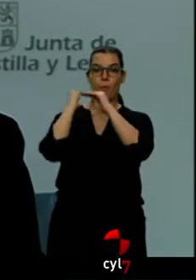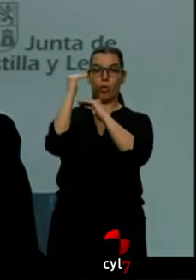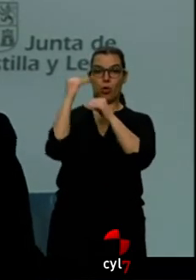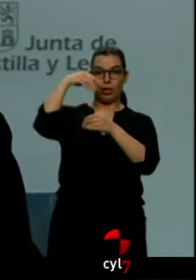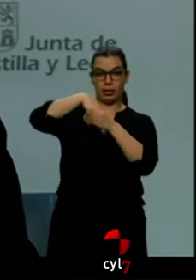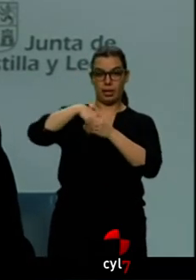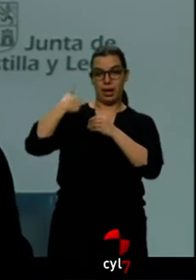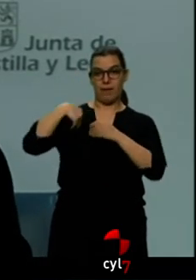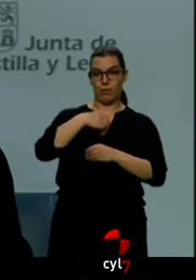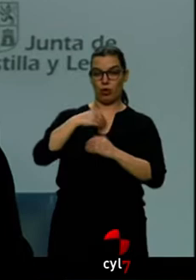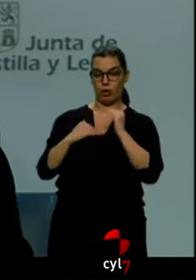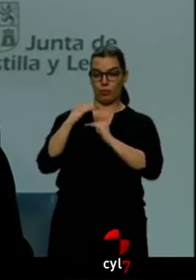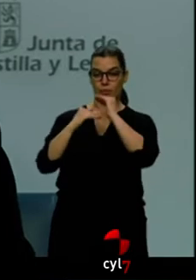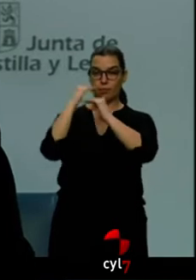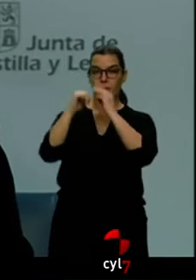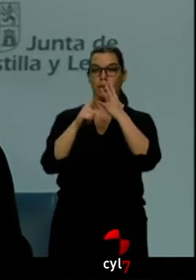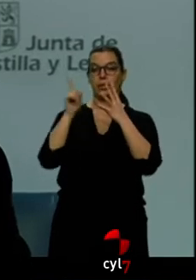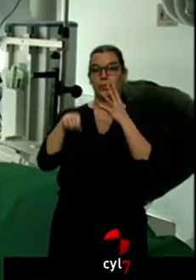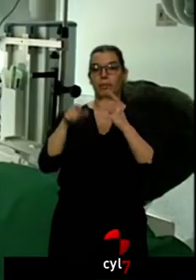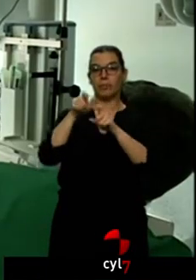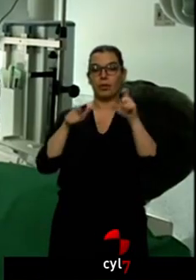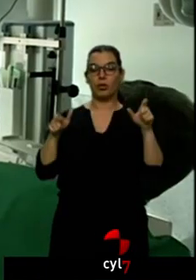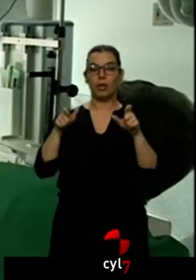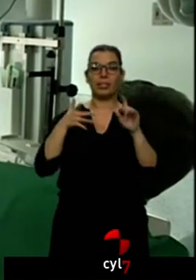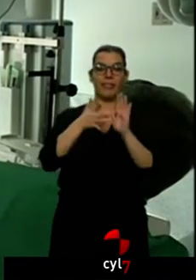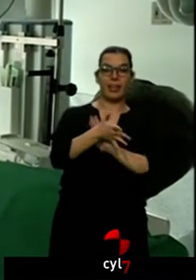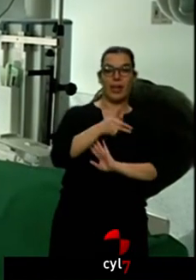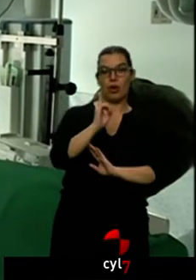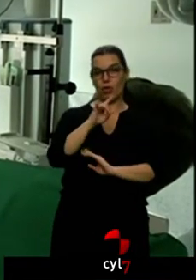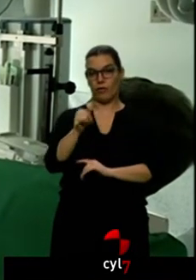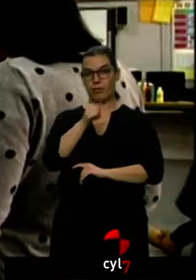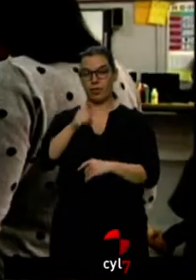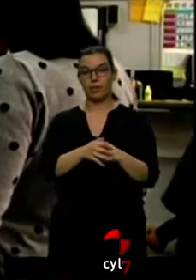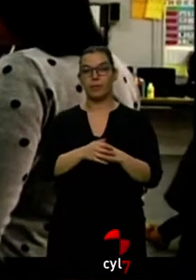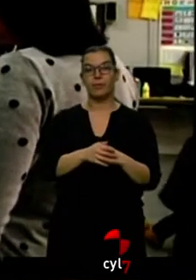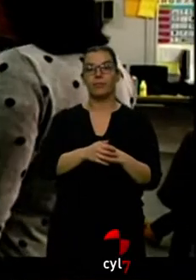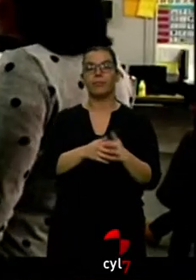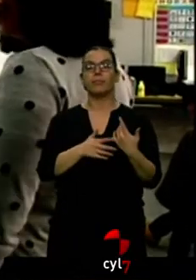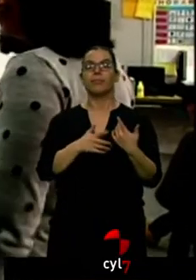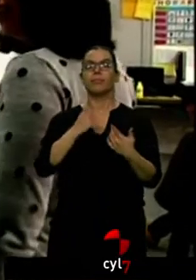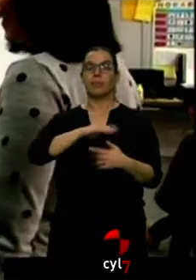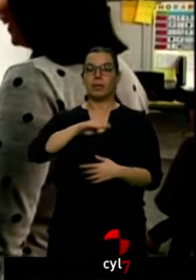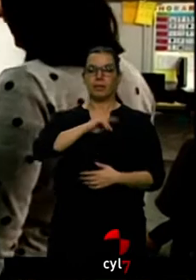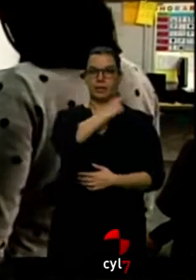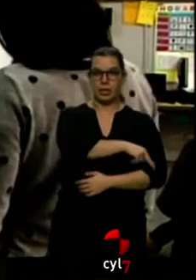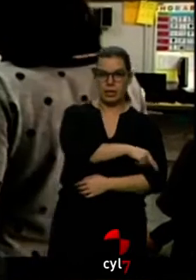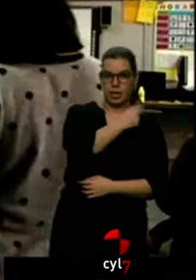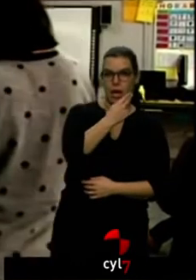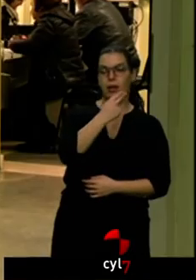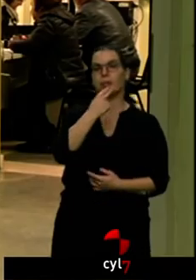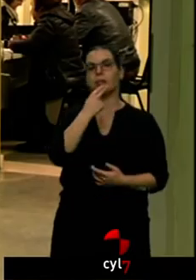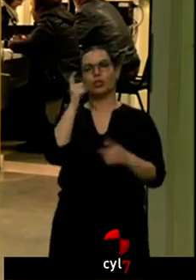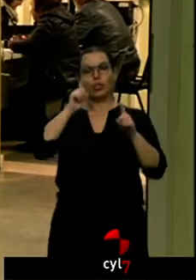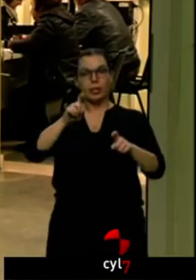de personas indefinidas, no fijas. 1.100 plazas son para sanidad, casi 1.500 para docentes, 1.000 para